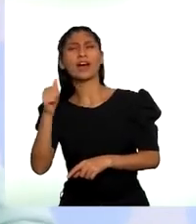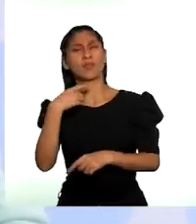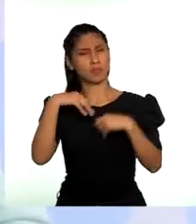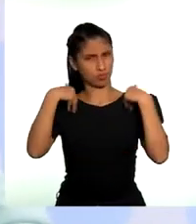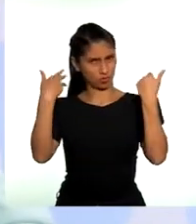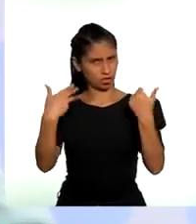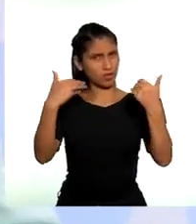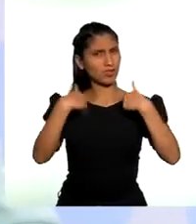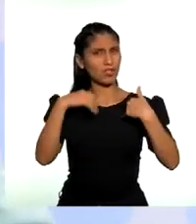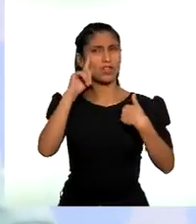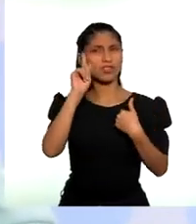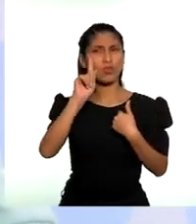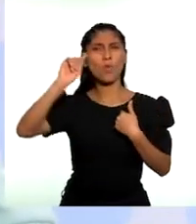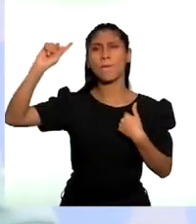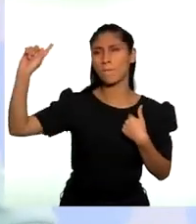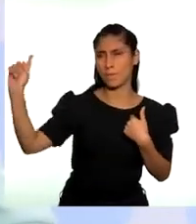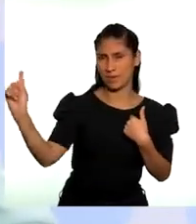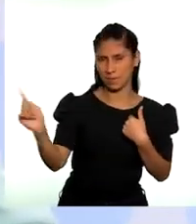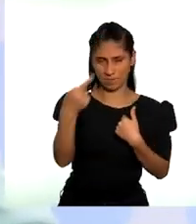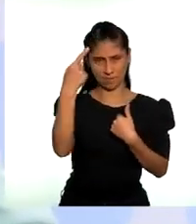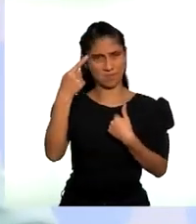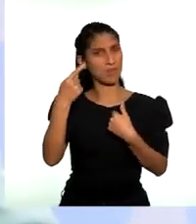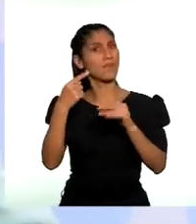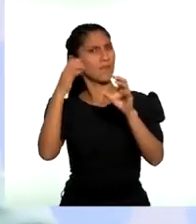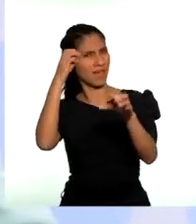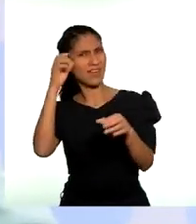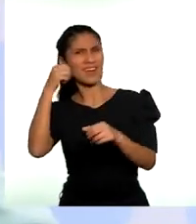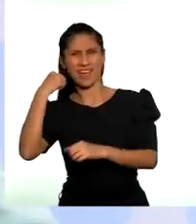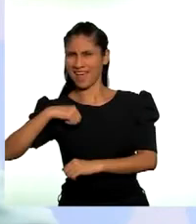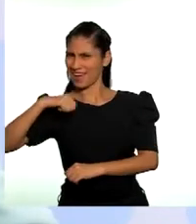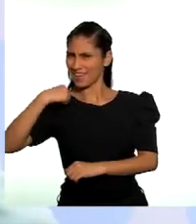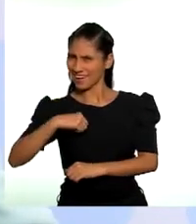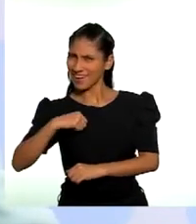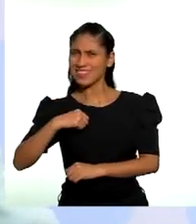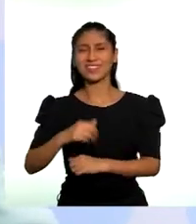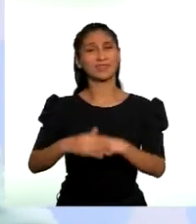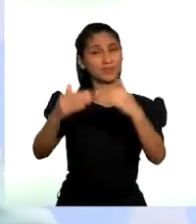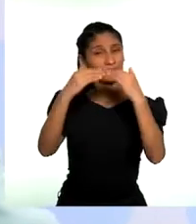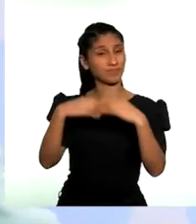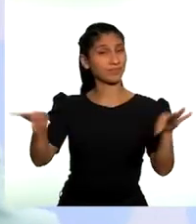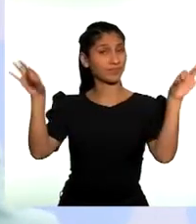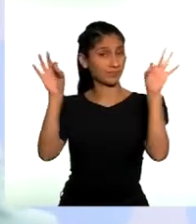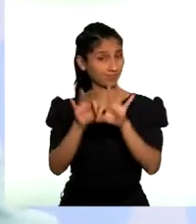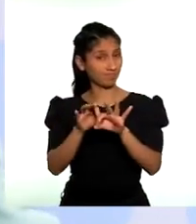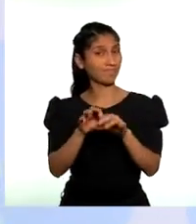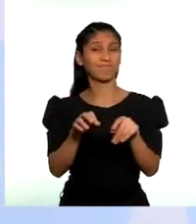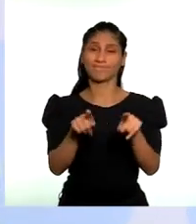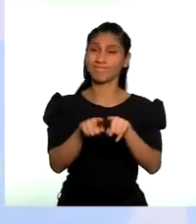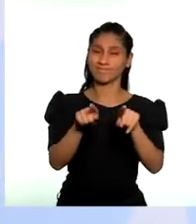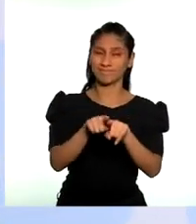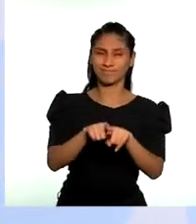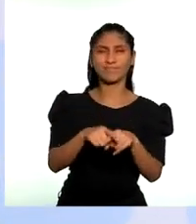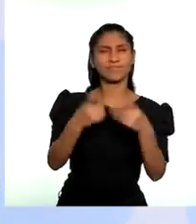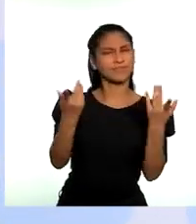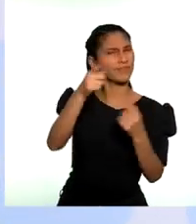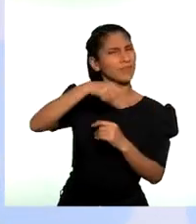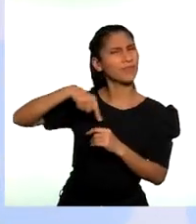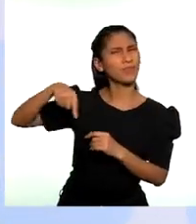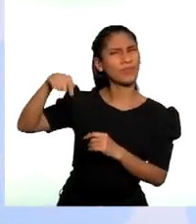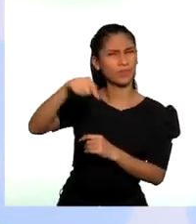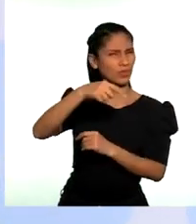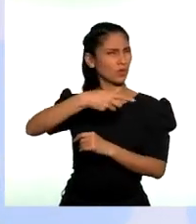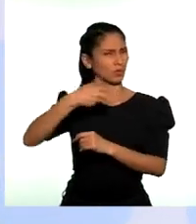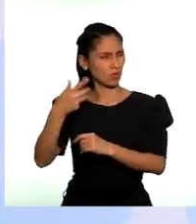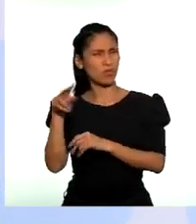urgente que las instituciones garanticen la participación política de los pueblos indígenas u originarios. Ello reconoce la